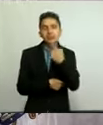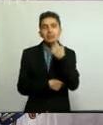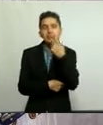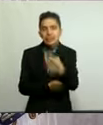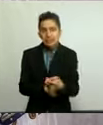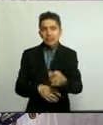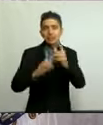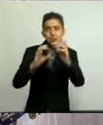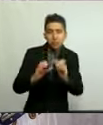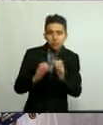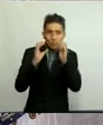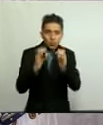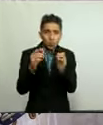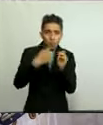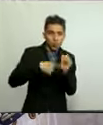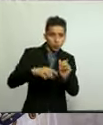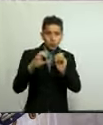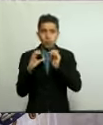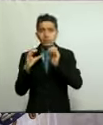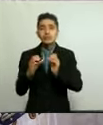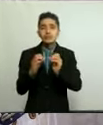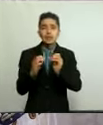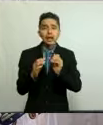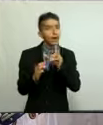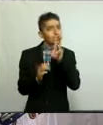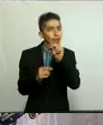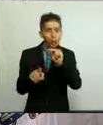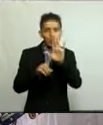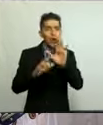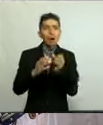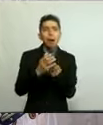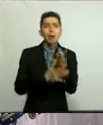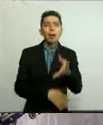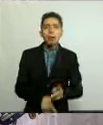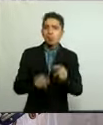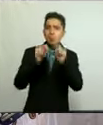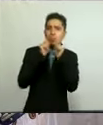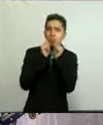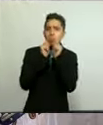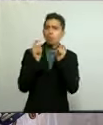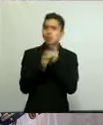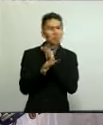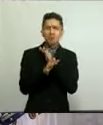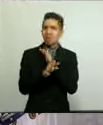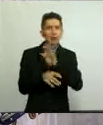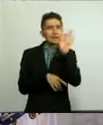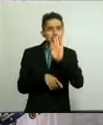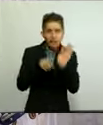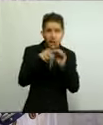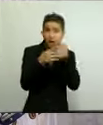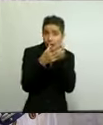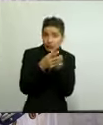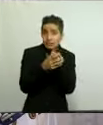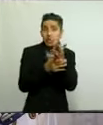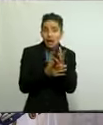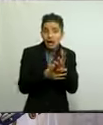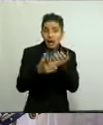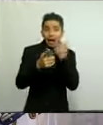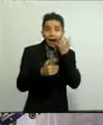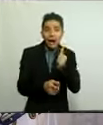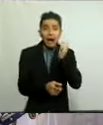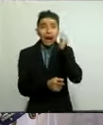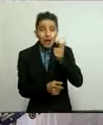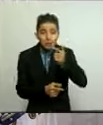guardia en alto, no nos expongamos, salgamos sólo cuando debamos cumplir alguna